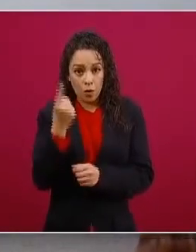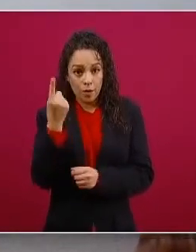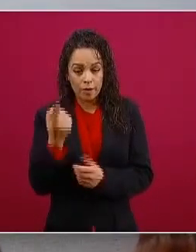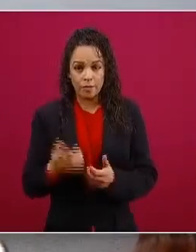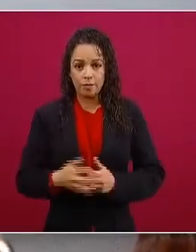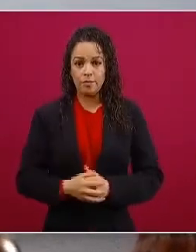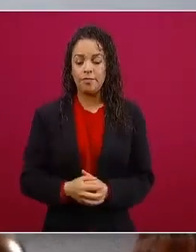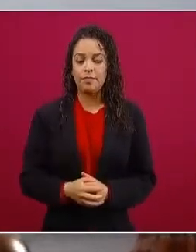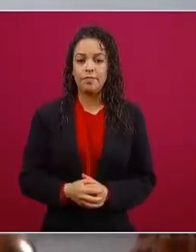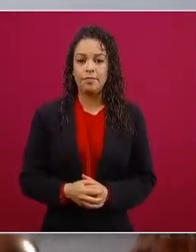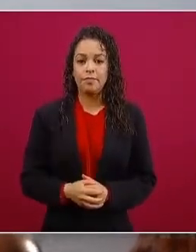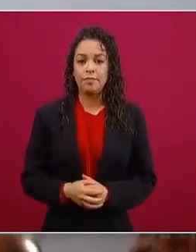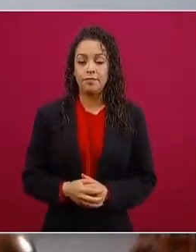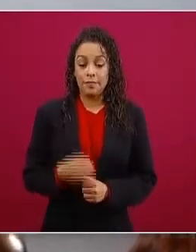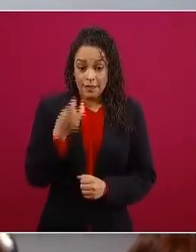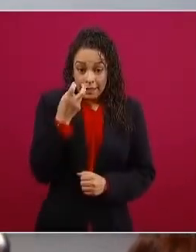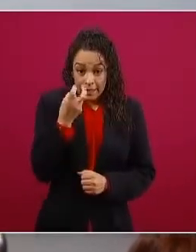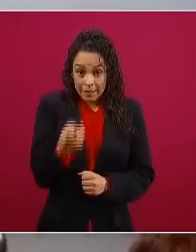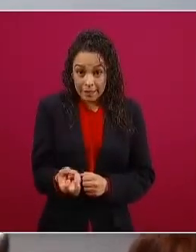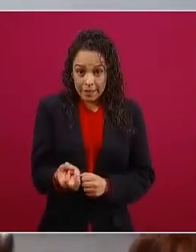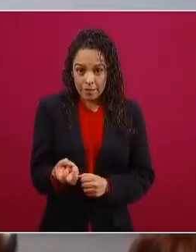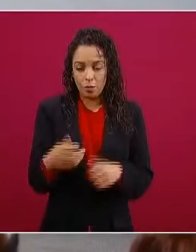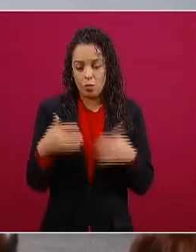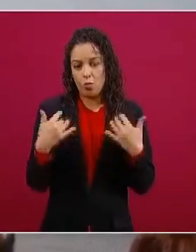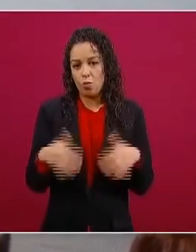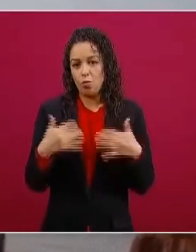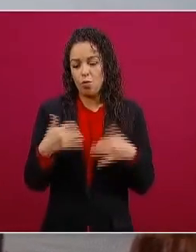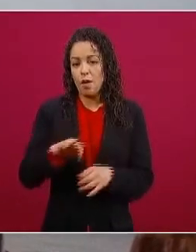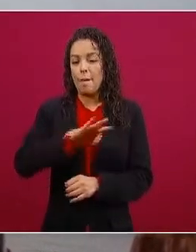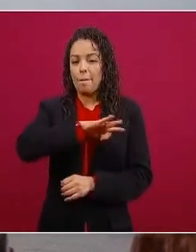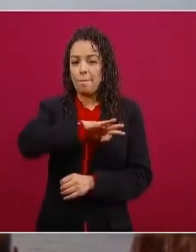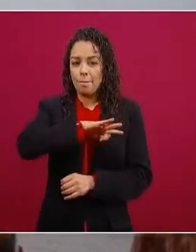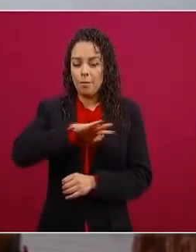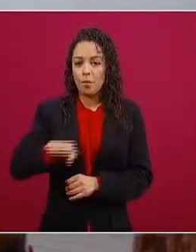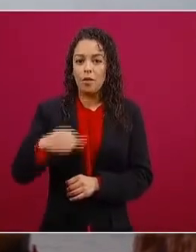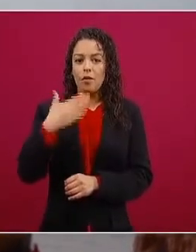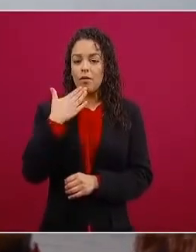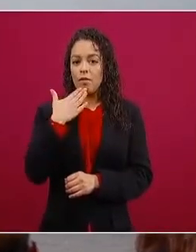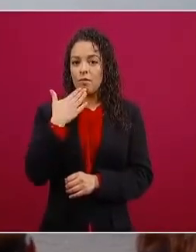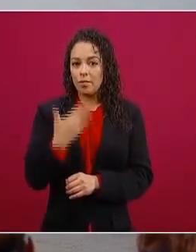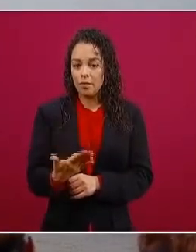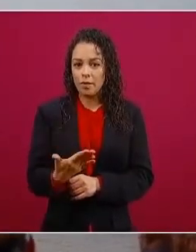Esa cobertura nos permite tener